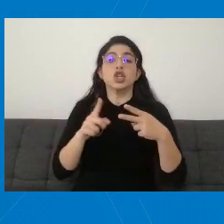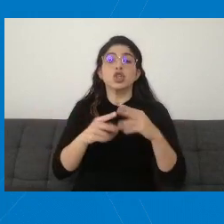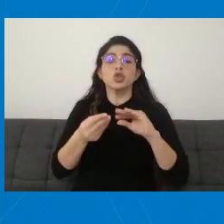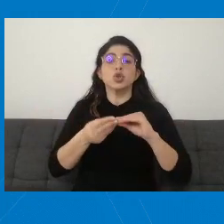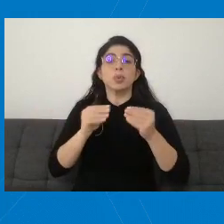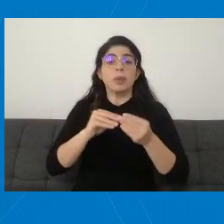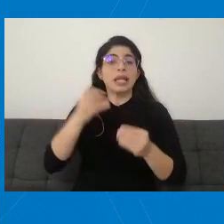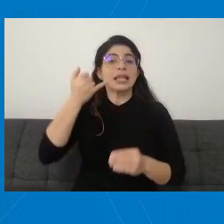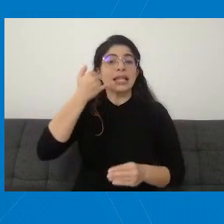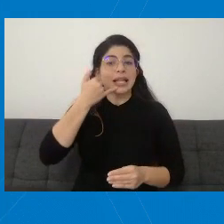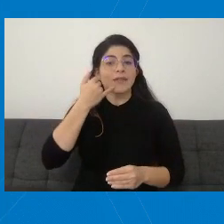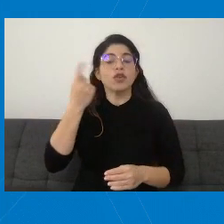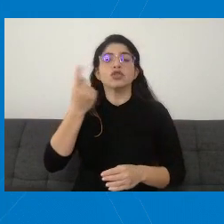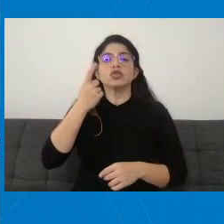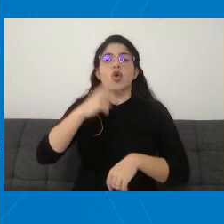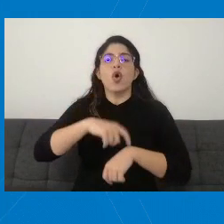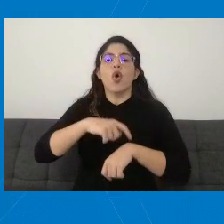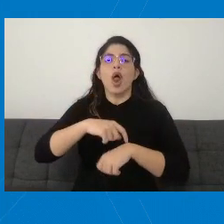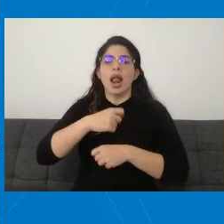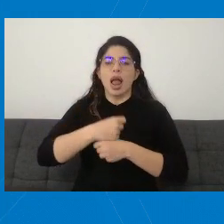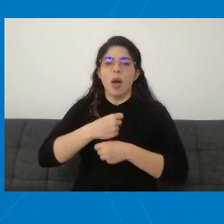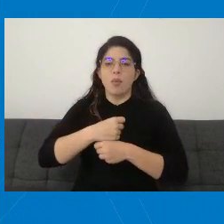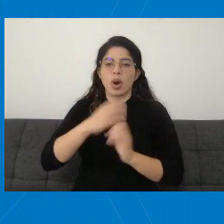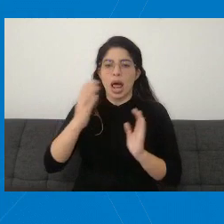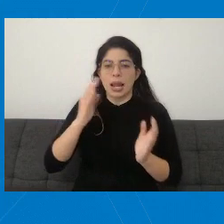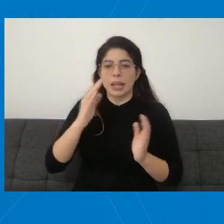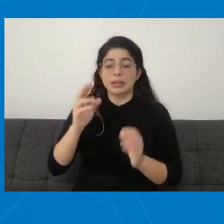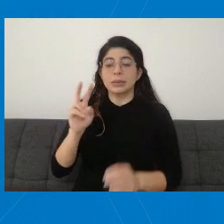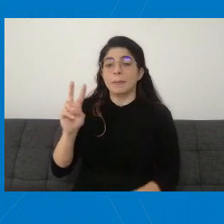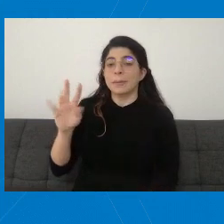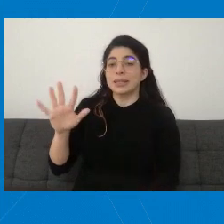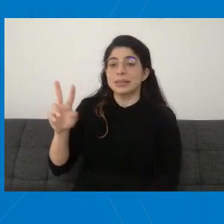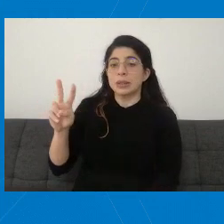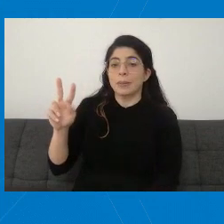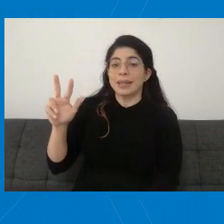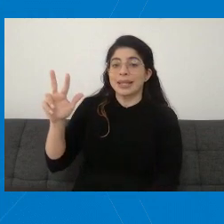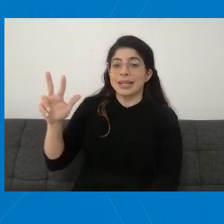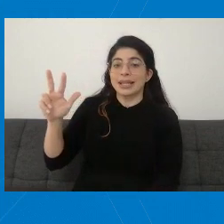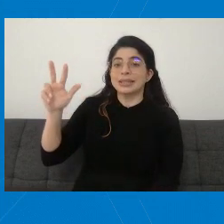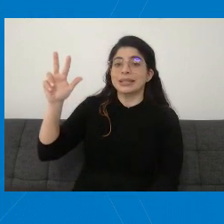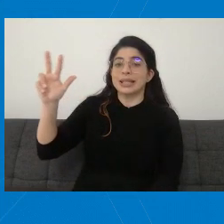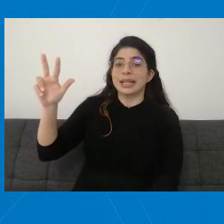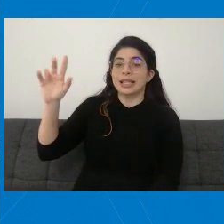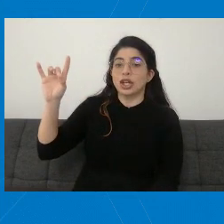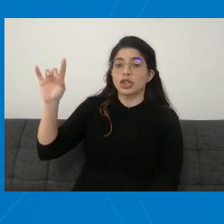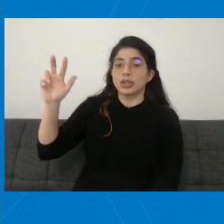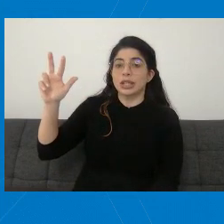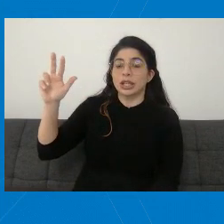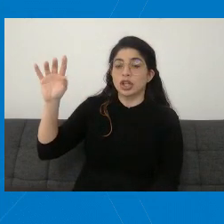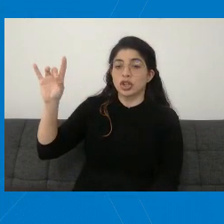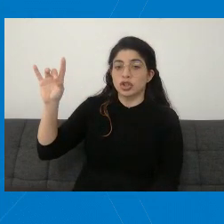funcionan en horario hábil, serían 25233838,